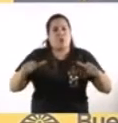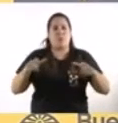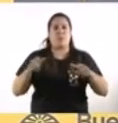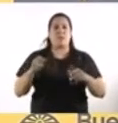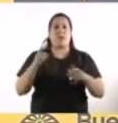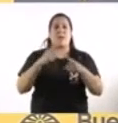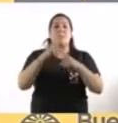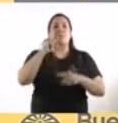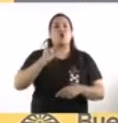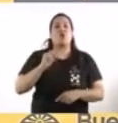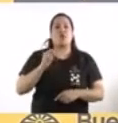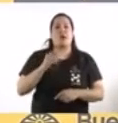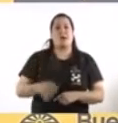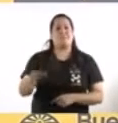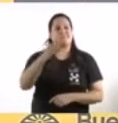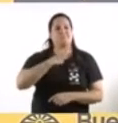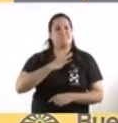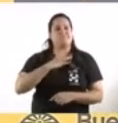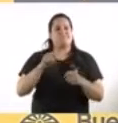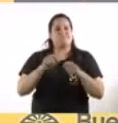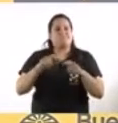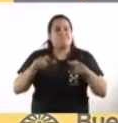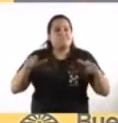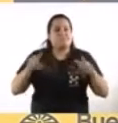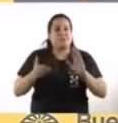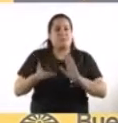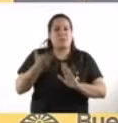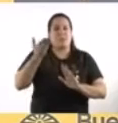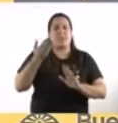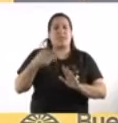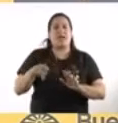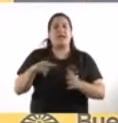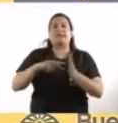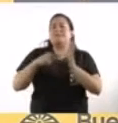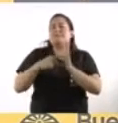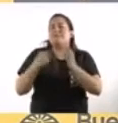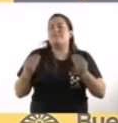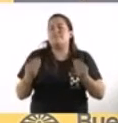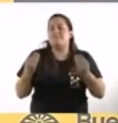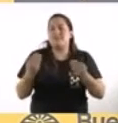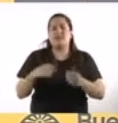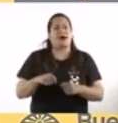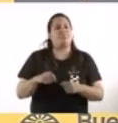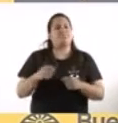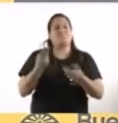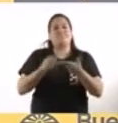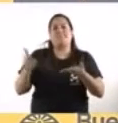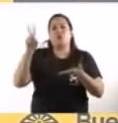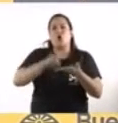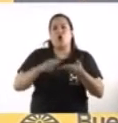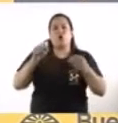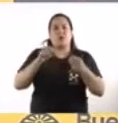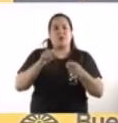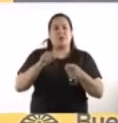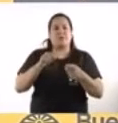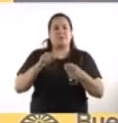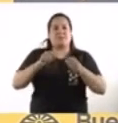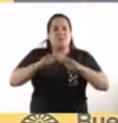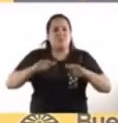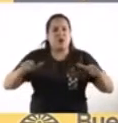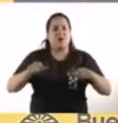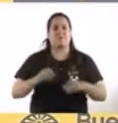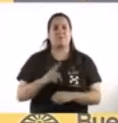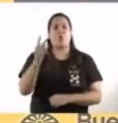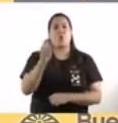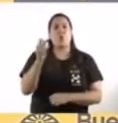casos diarios nos muestra que estamos ante un rebrote. Hace un mes, teníamos más o menos un promedio de 700